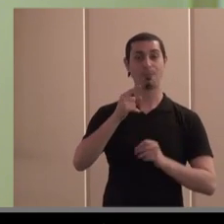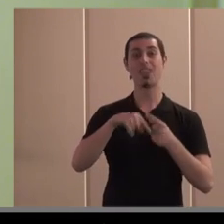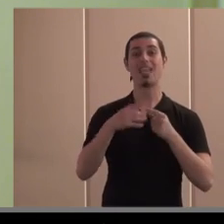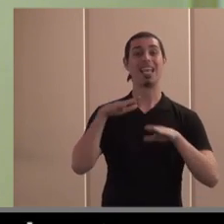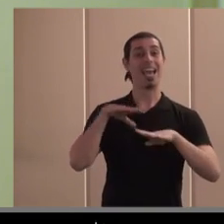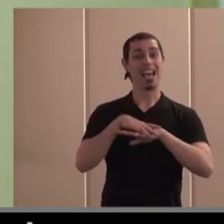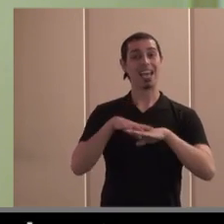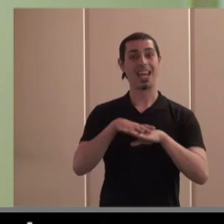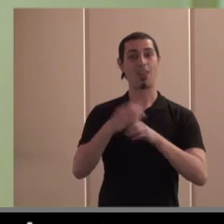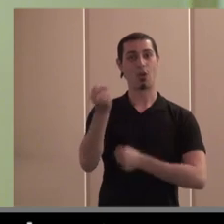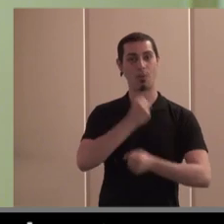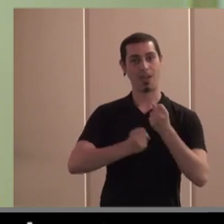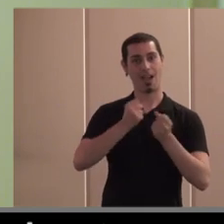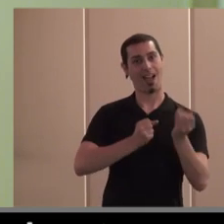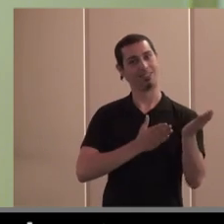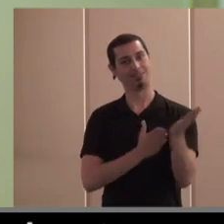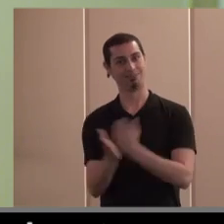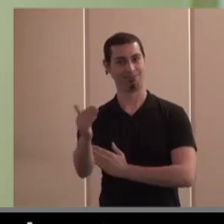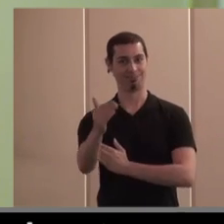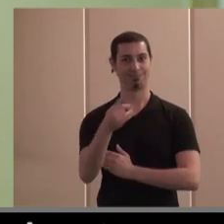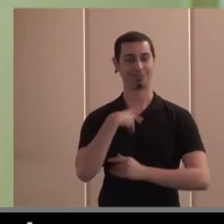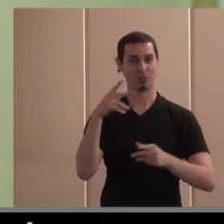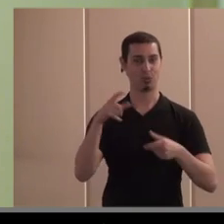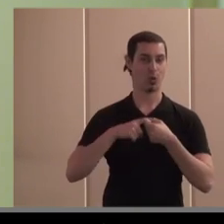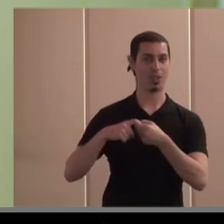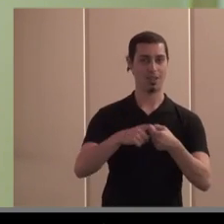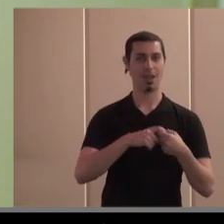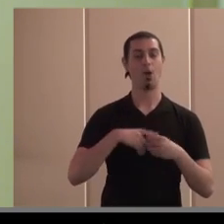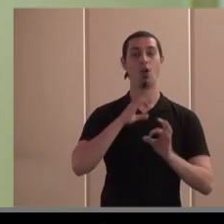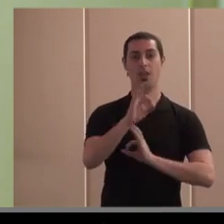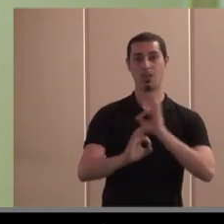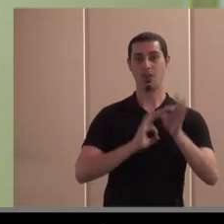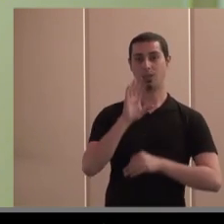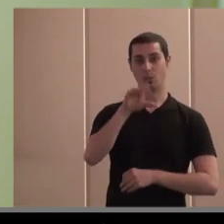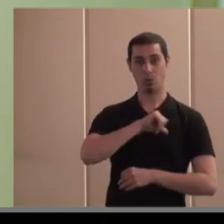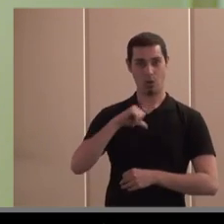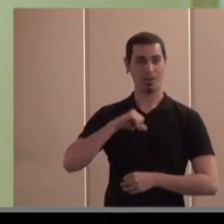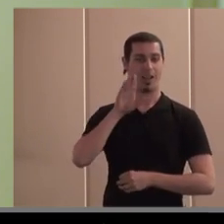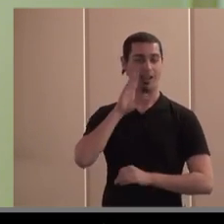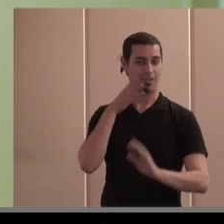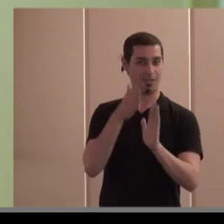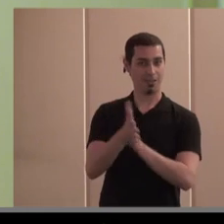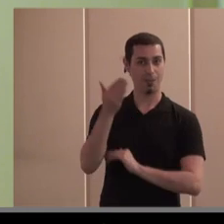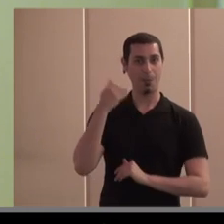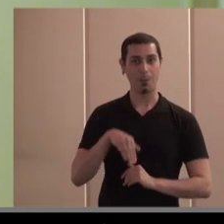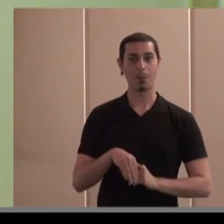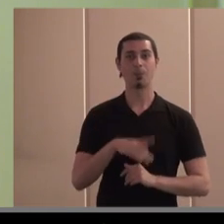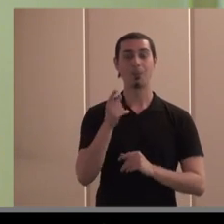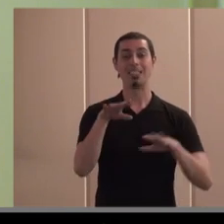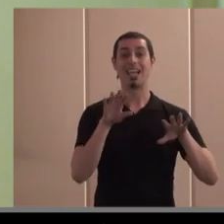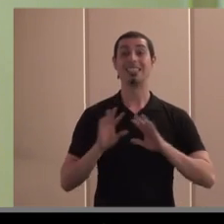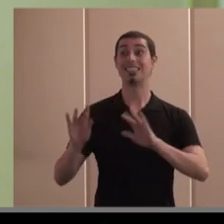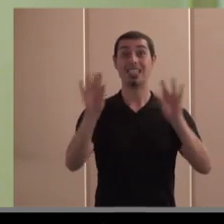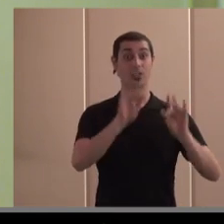economía alternativa y solidaria ¿de acuerdo? las organizaciones autonómicas que os comentaba antes los